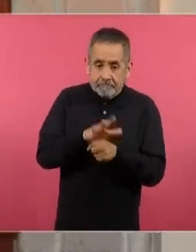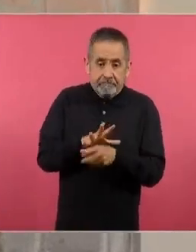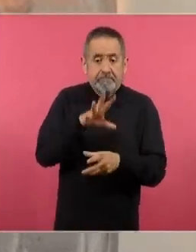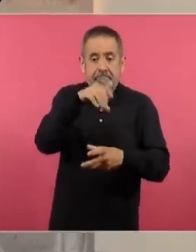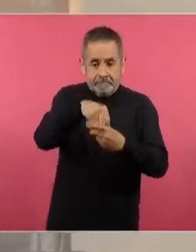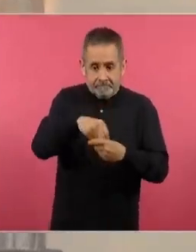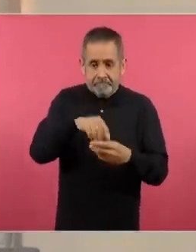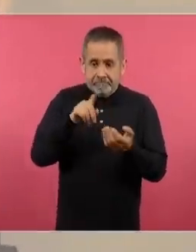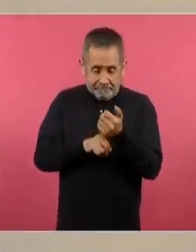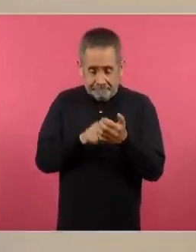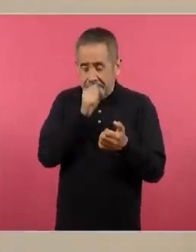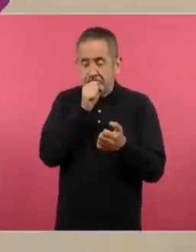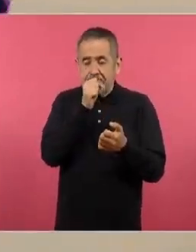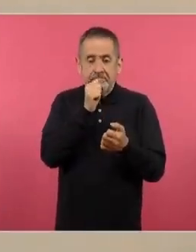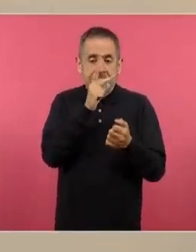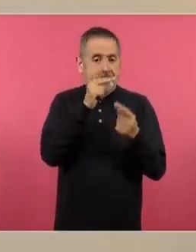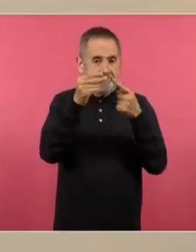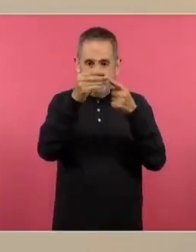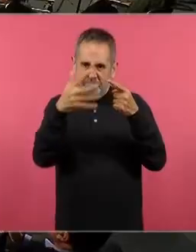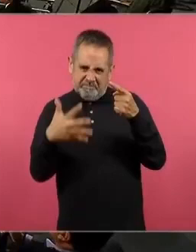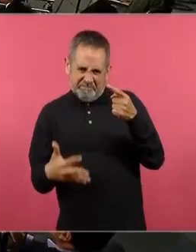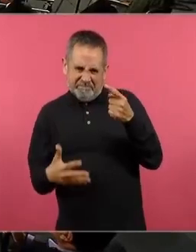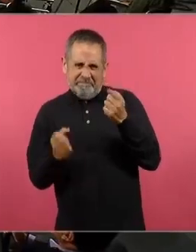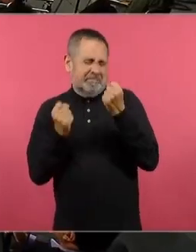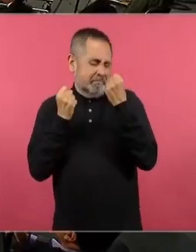este gogle material, en esta parte.